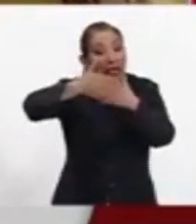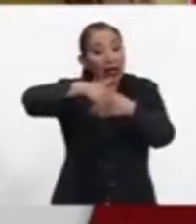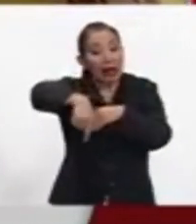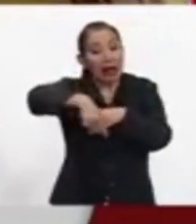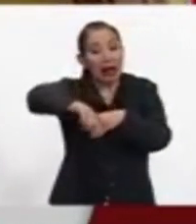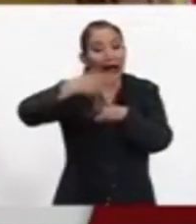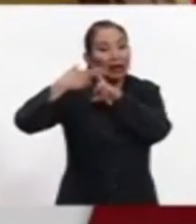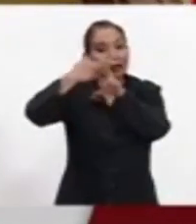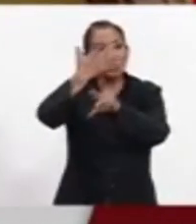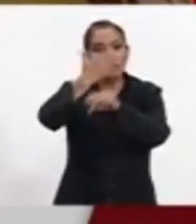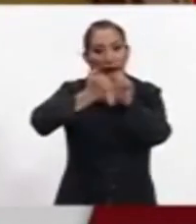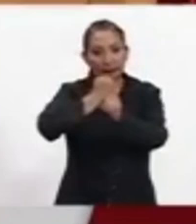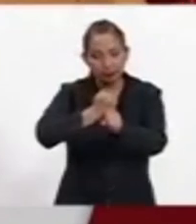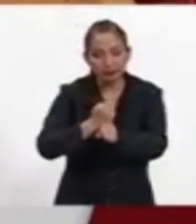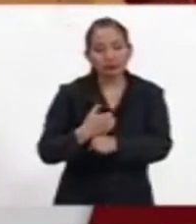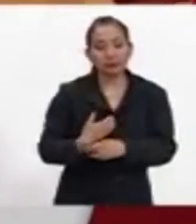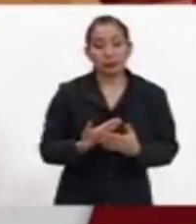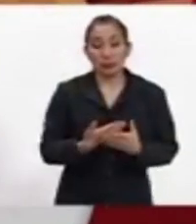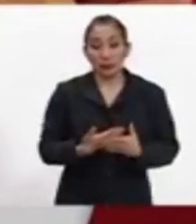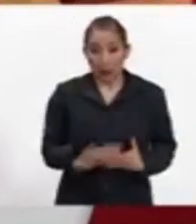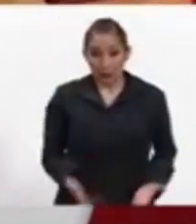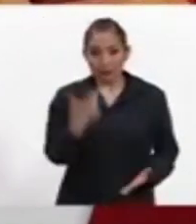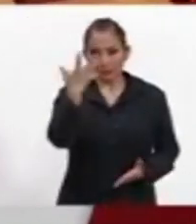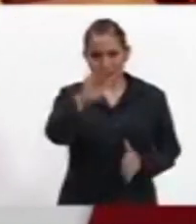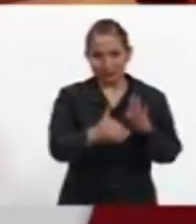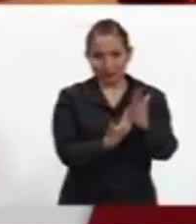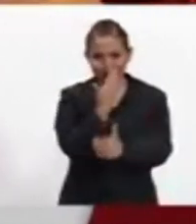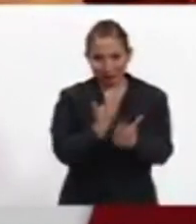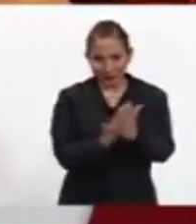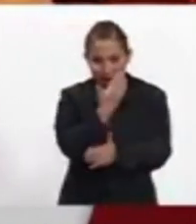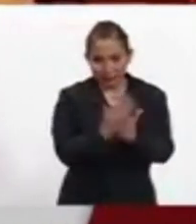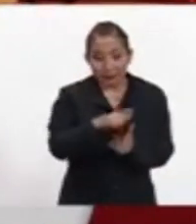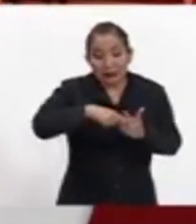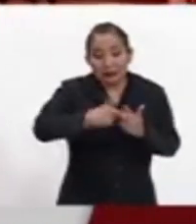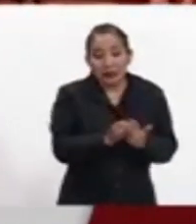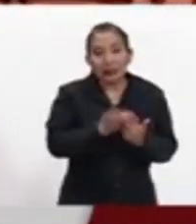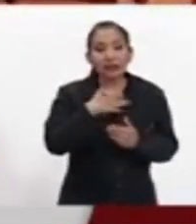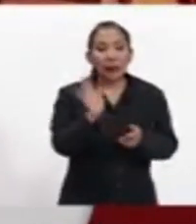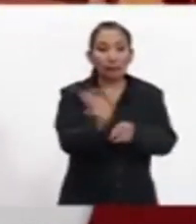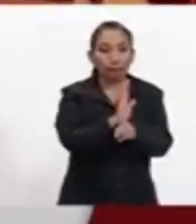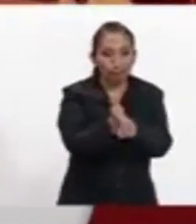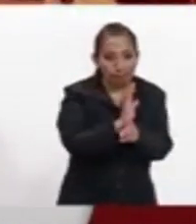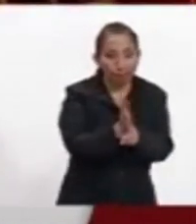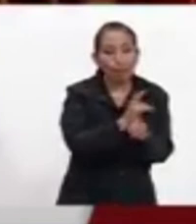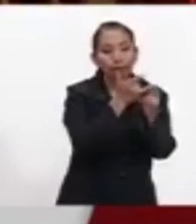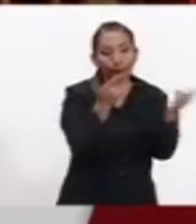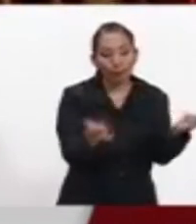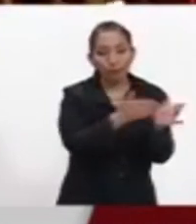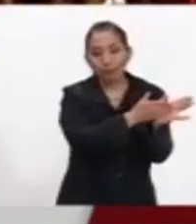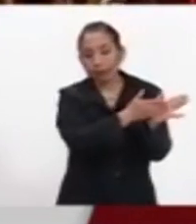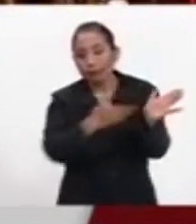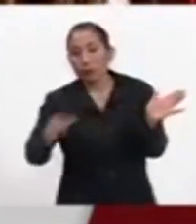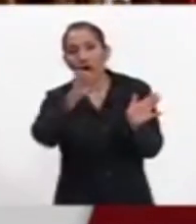celebración de los 50 años. Entonces hoy, a las 10 de la mañana, se inicia esta serie que se prolongará